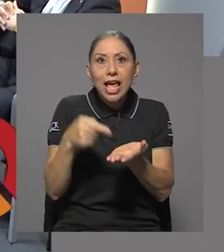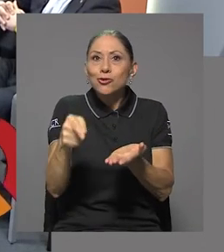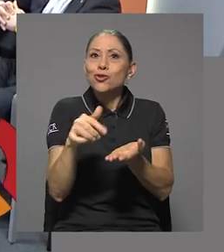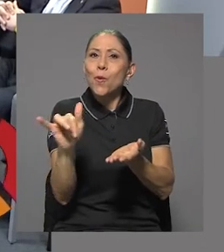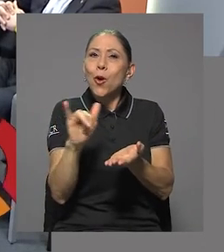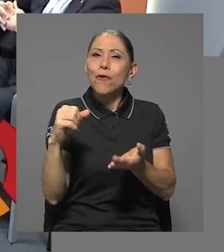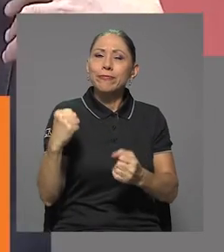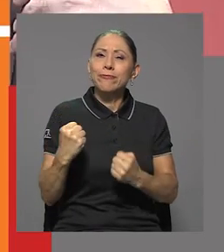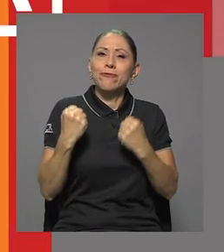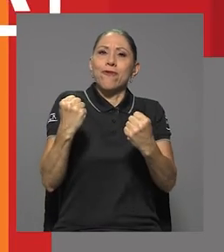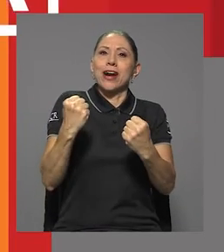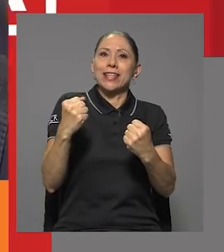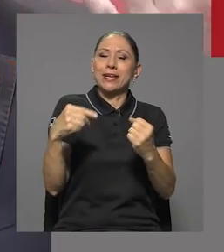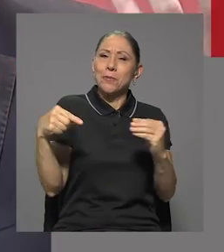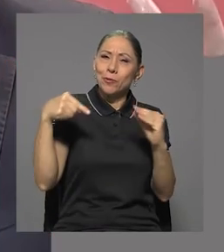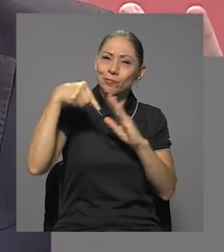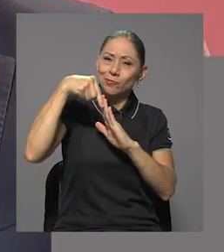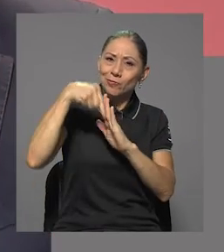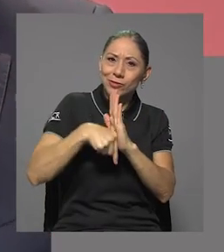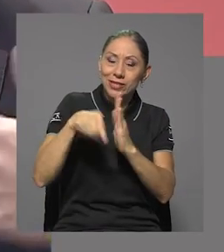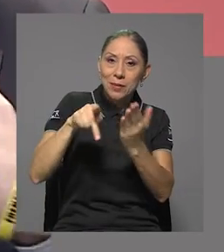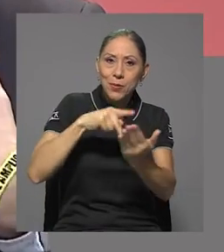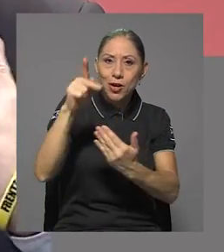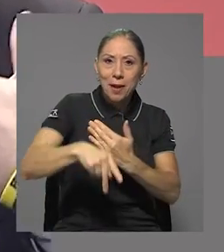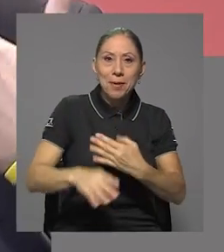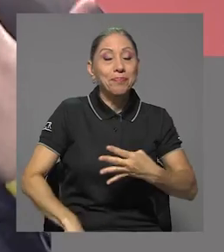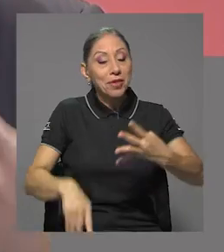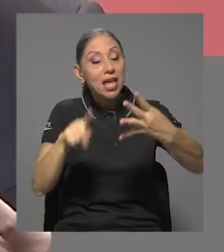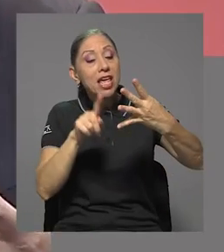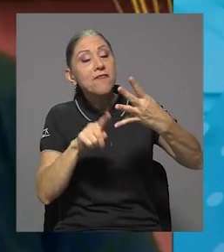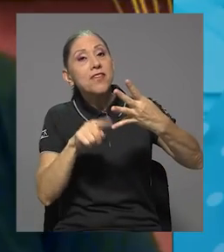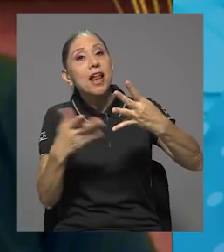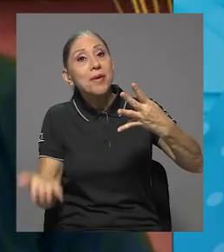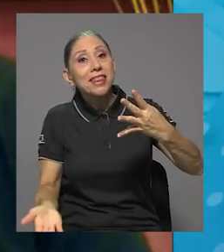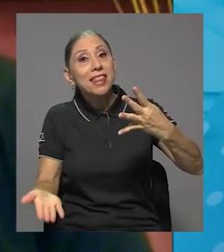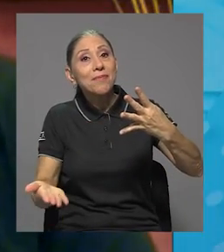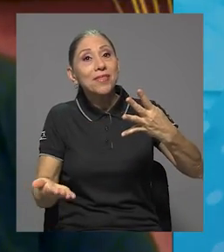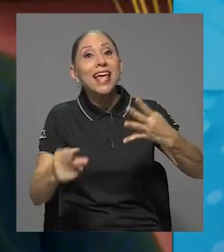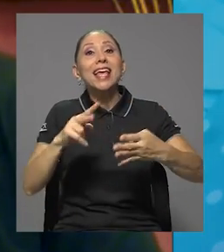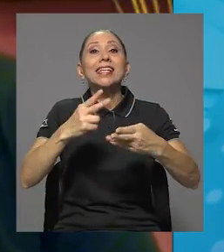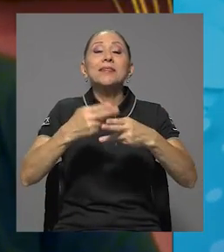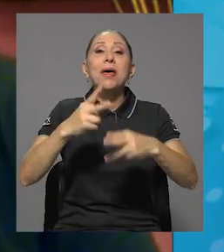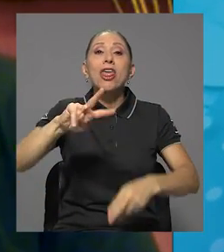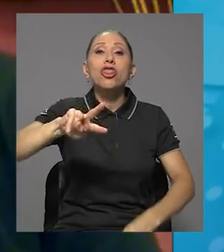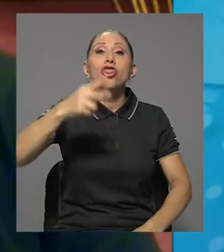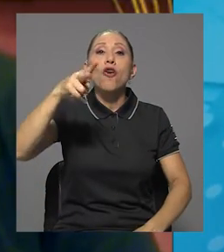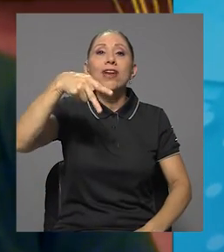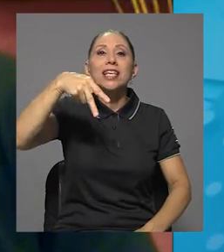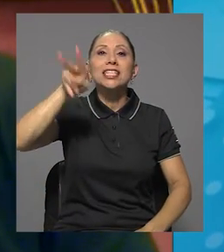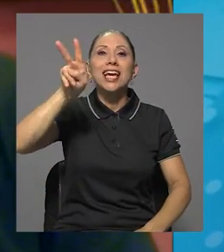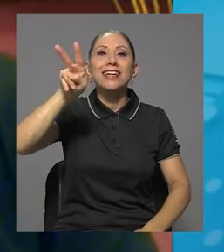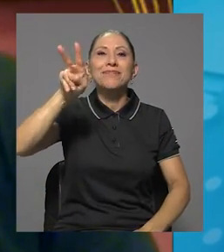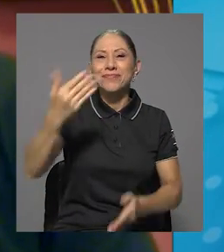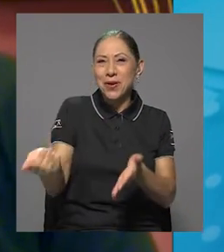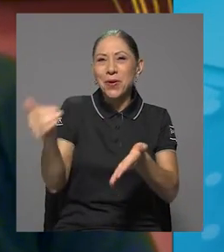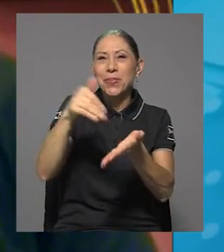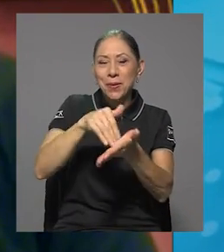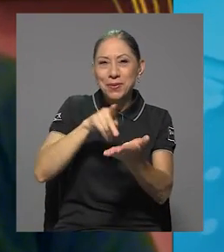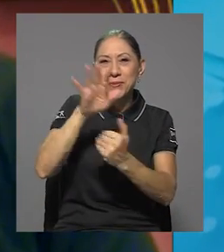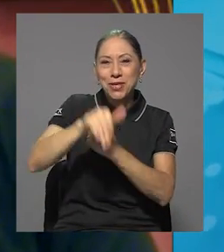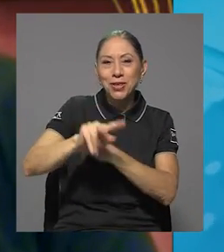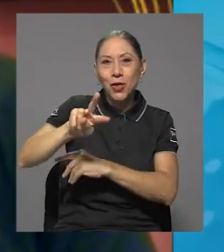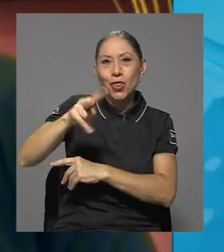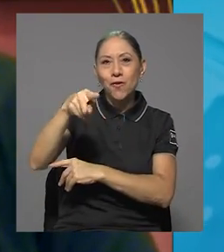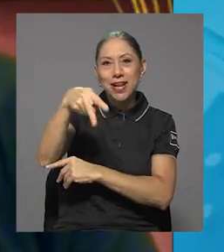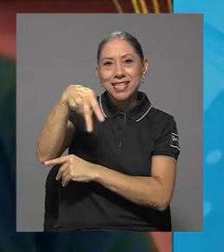que es como el plato fuerte de alguna manera del programa. Y finalmente está la sección de doble check, que vuelve el proyecto